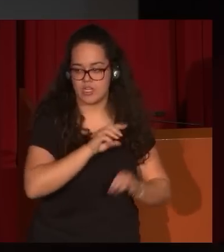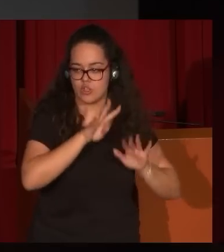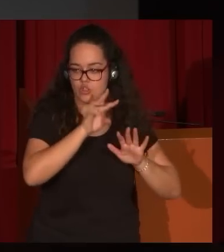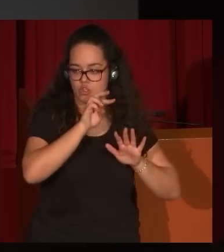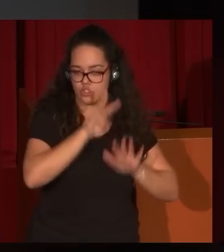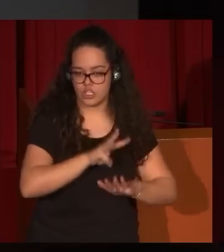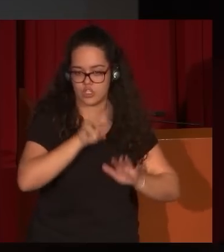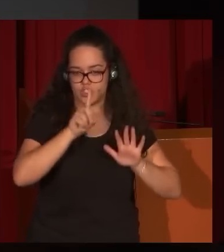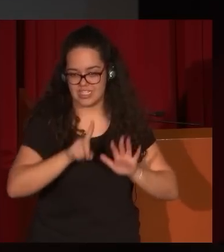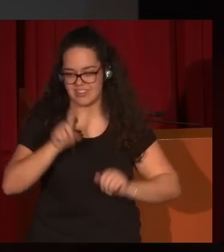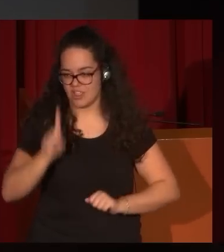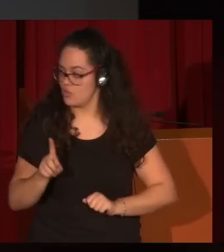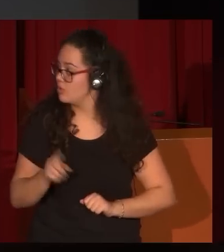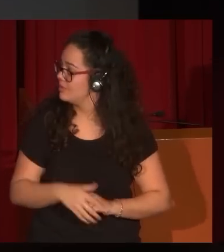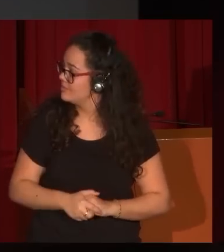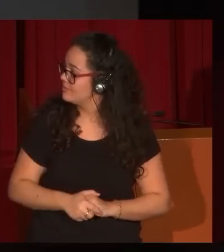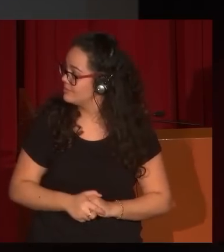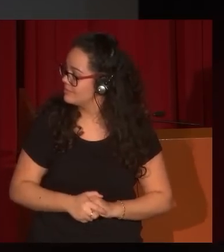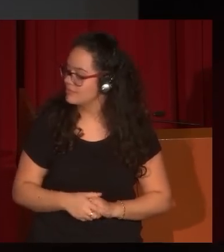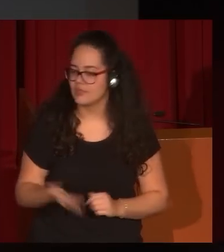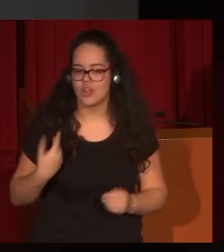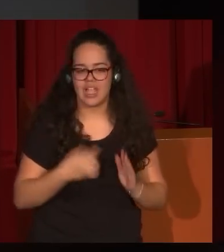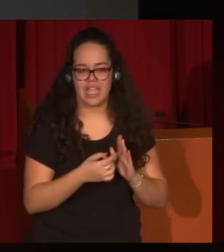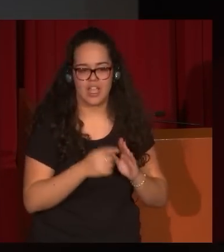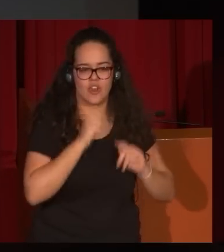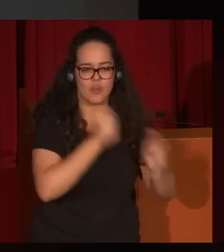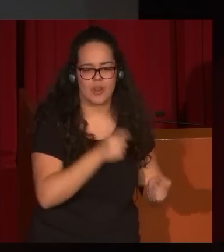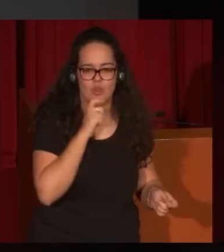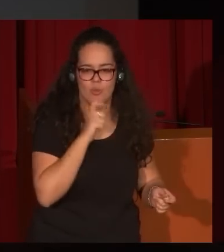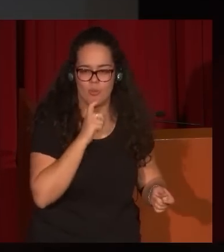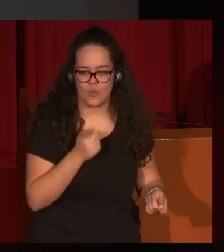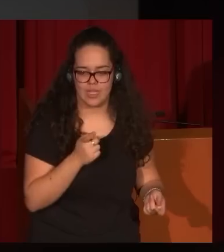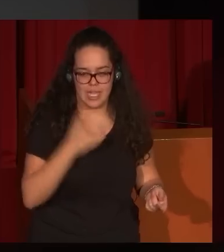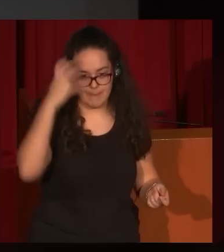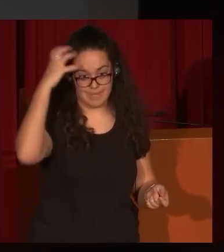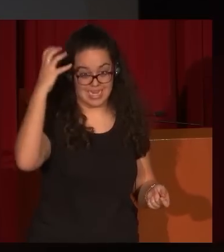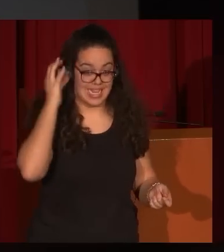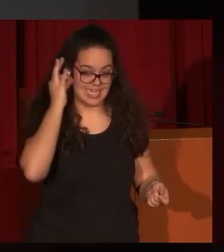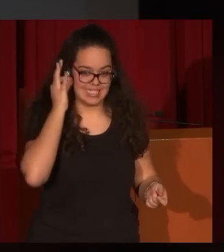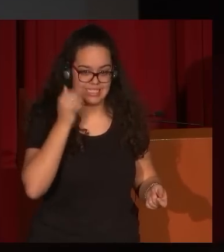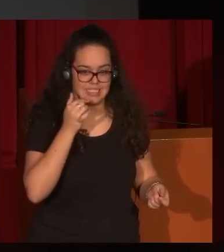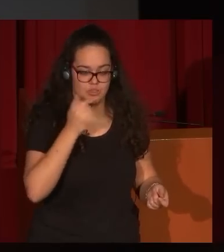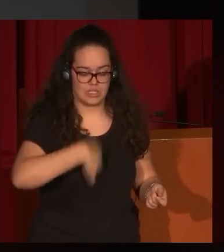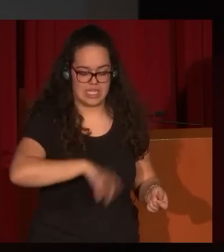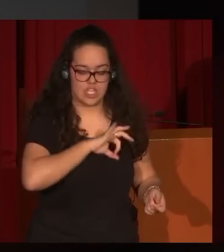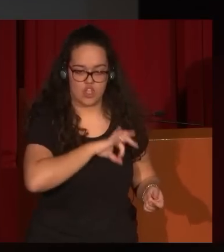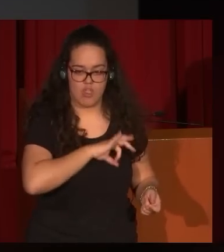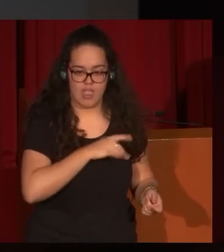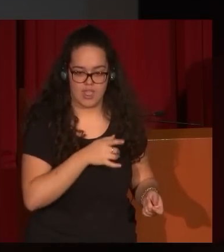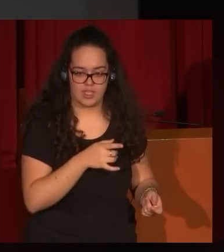calidad de qué se le nombra pintor honorario de cámara. Su Majestad la Reina Nuestra Señora ha